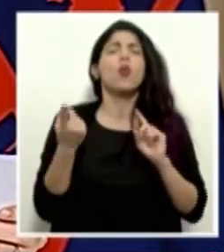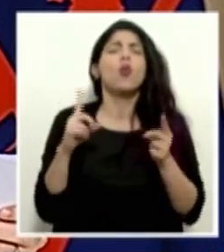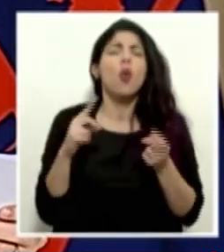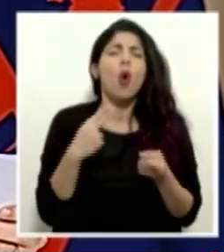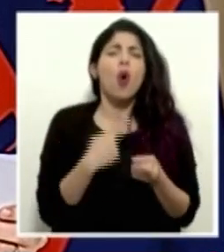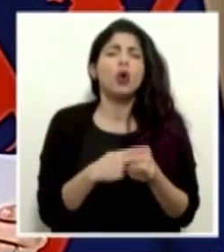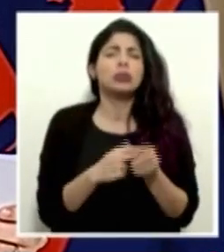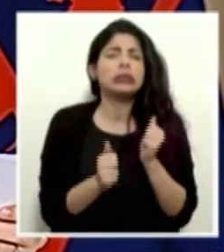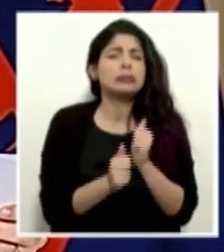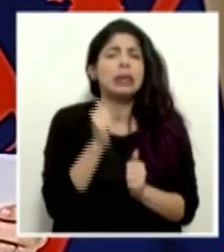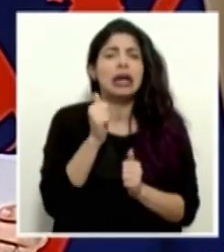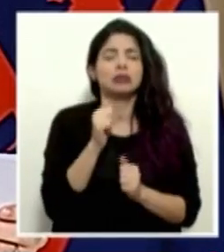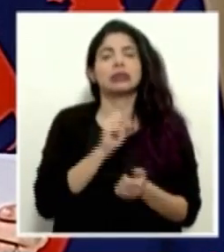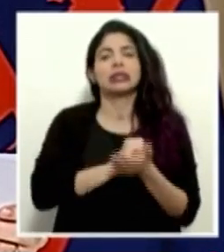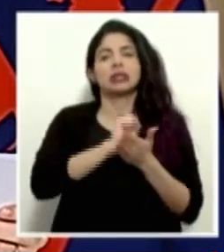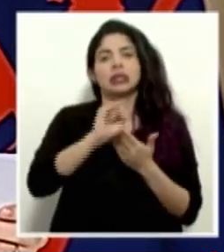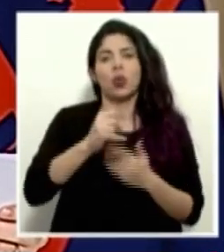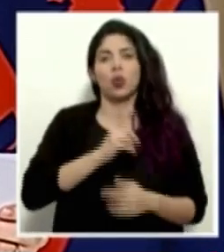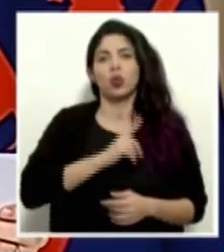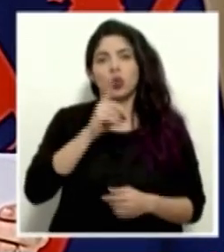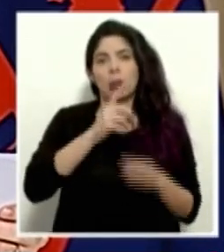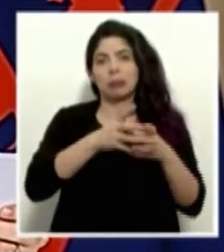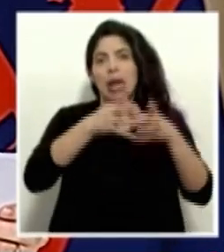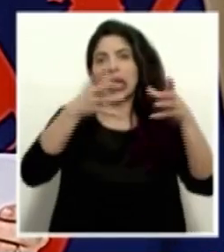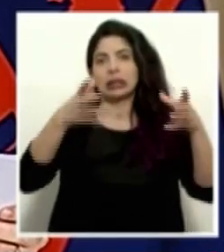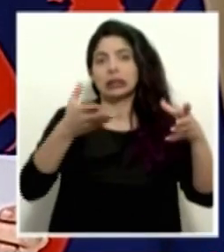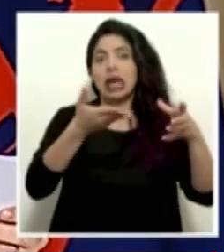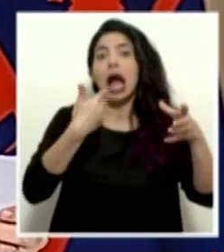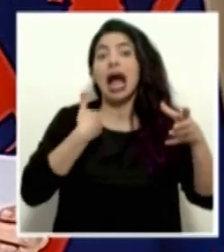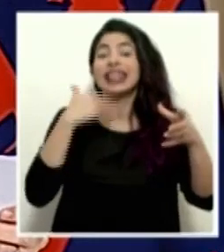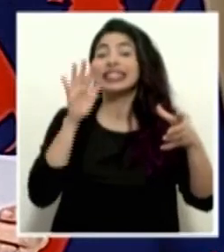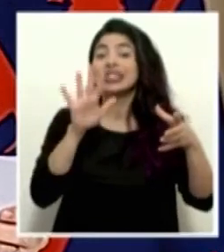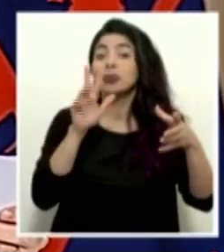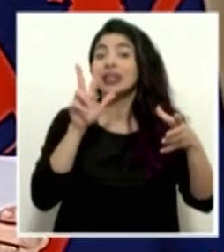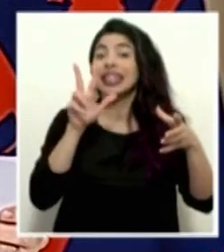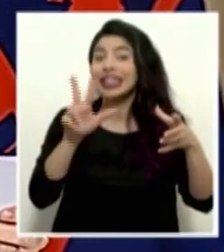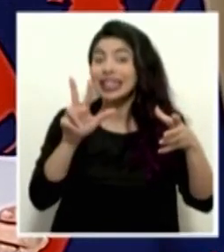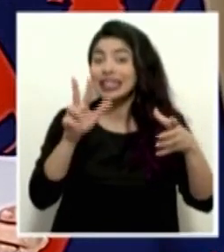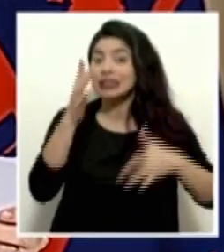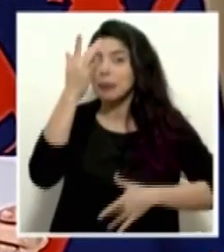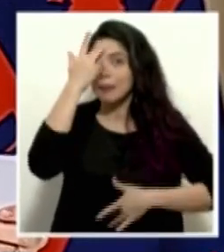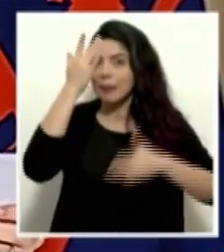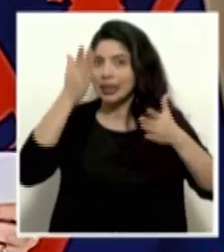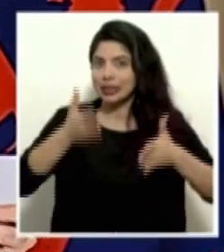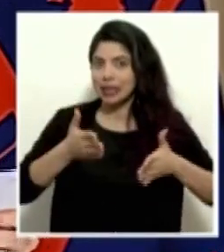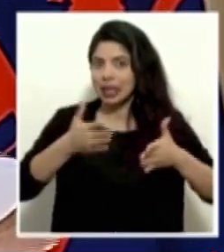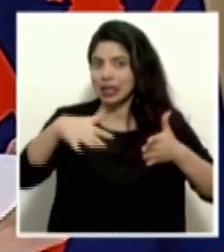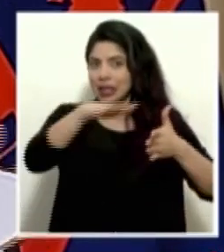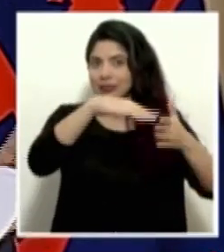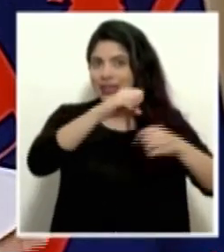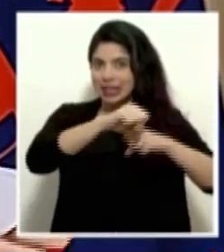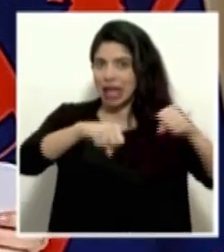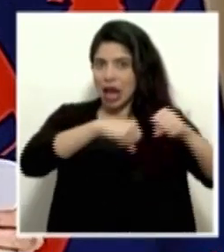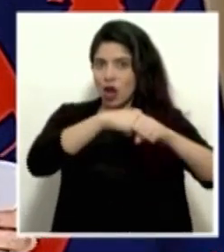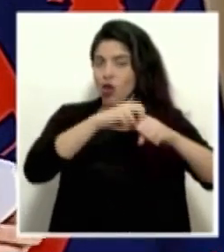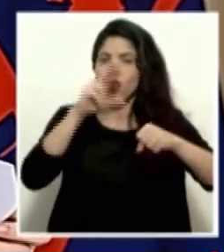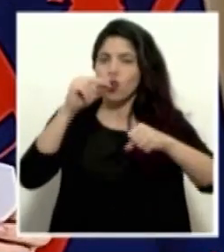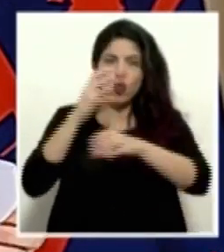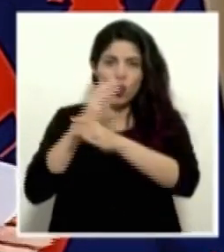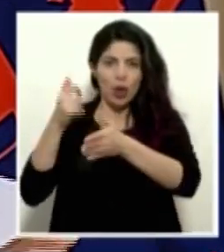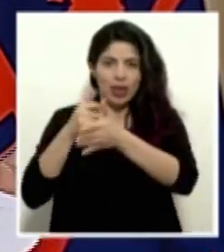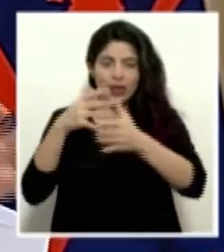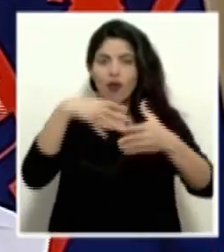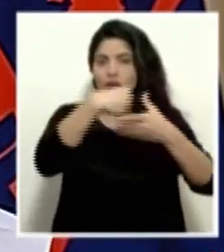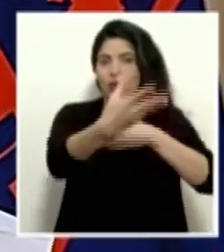San Juan de Dios, que tiene 53 pacientes en salón fuera de cuidados